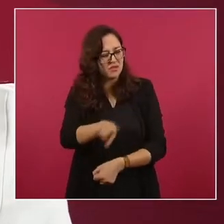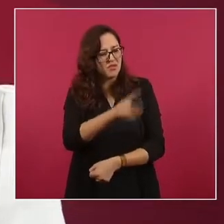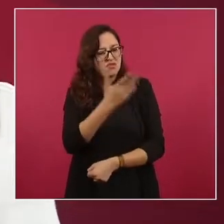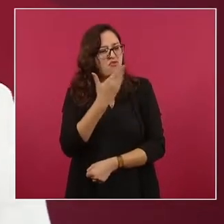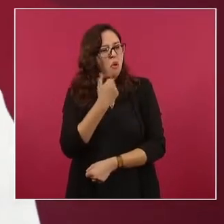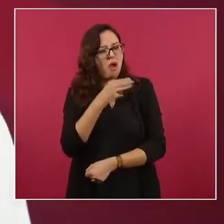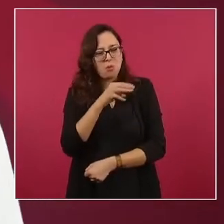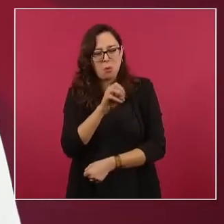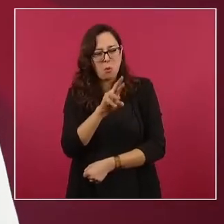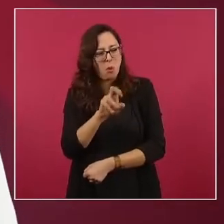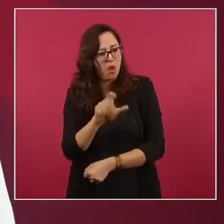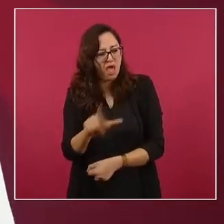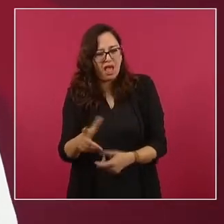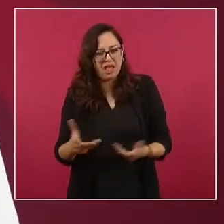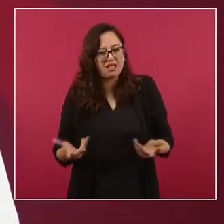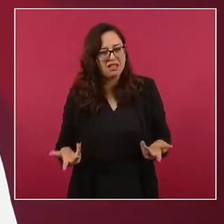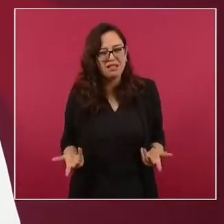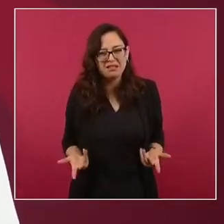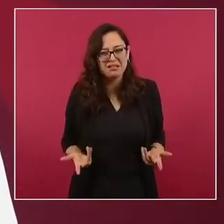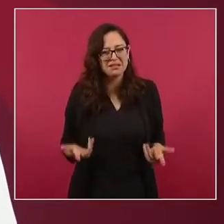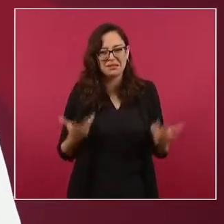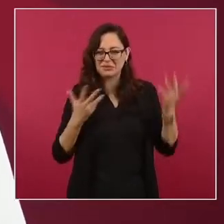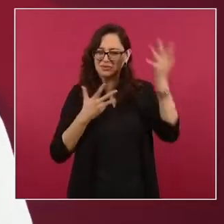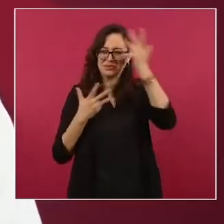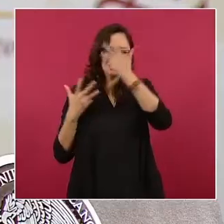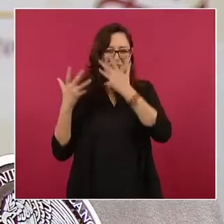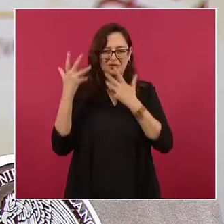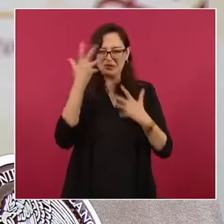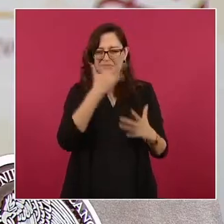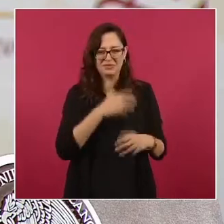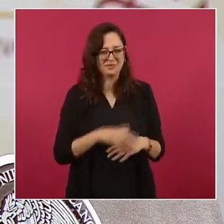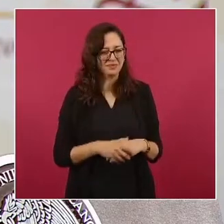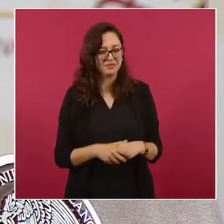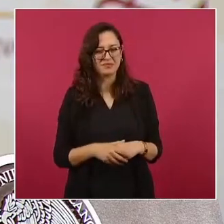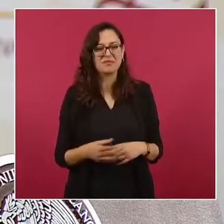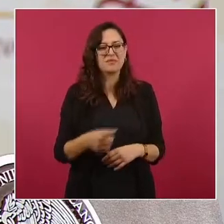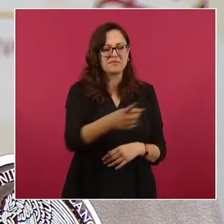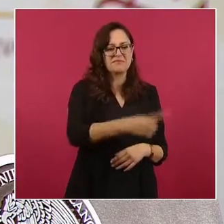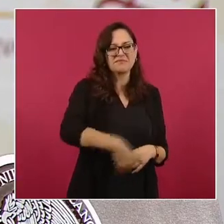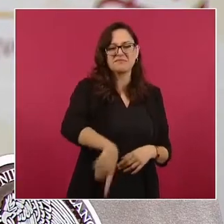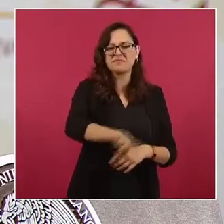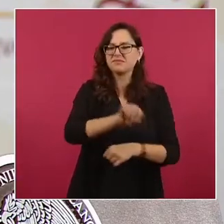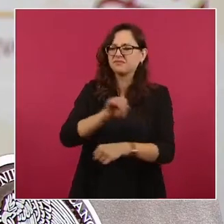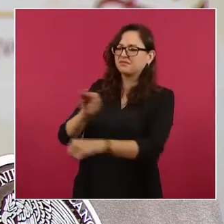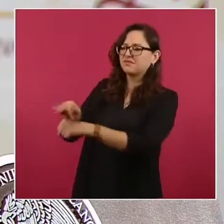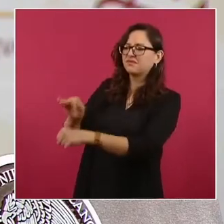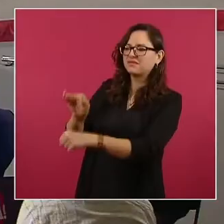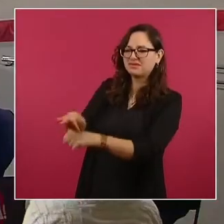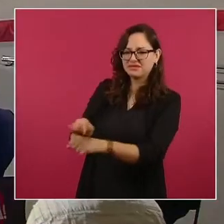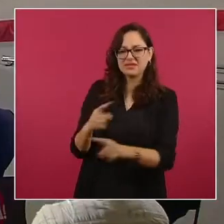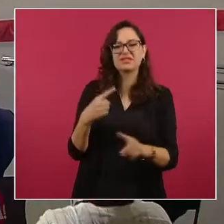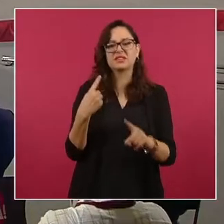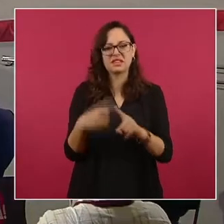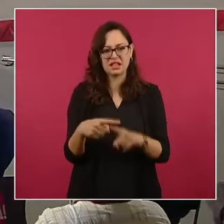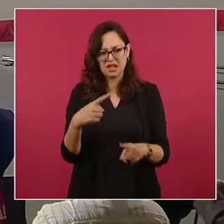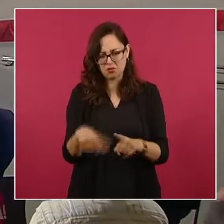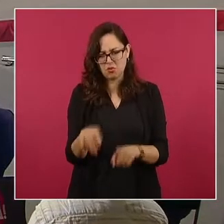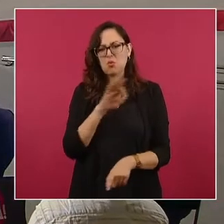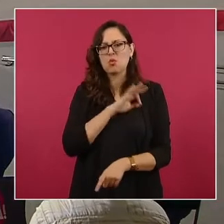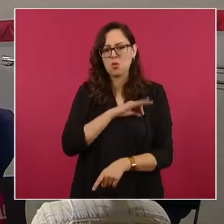confundidos. Pero ¿quiénes participaron en esta narrativa? Vamos a verlo en la pantalla también.